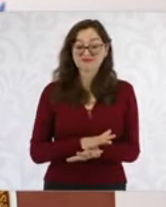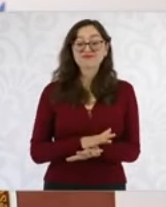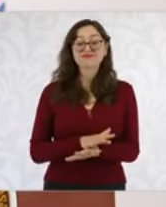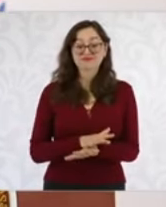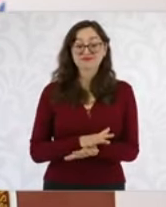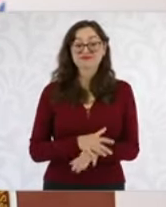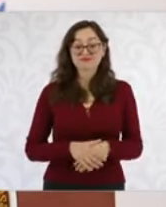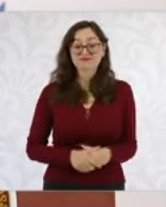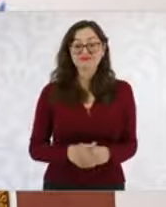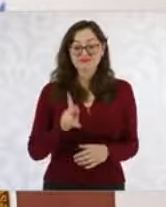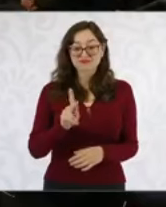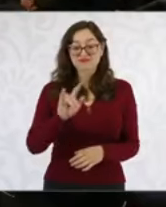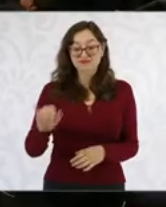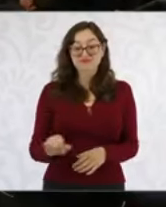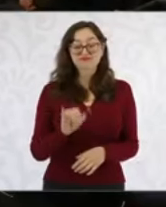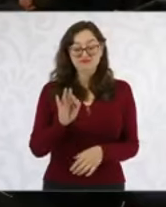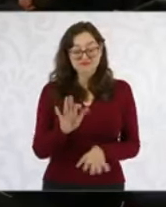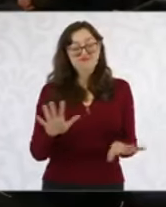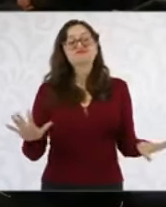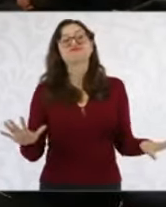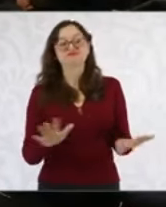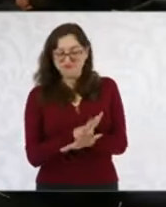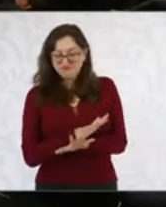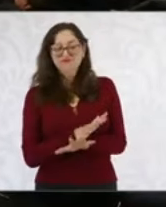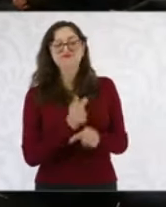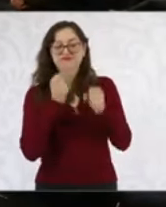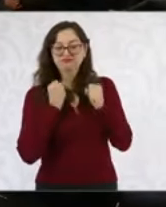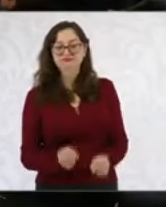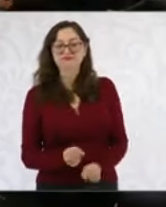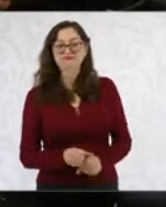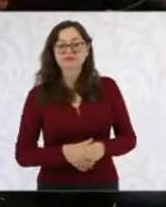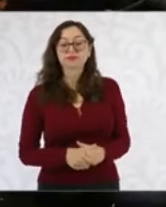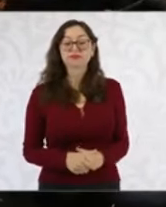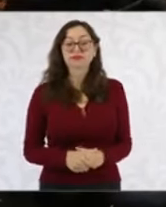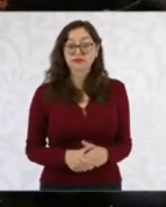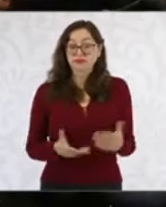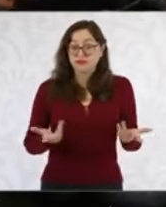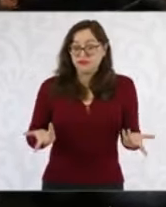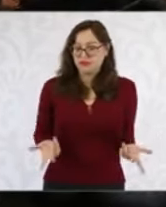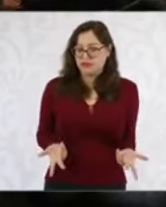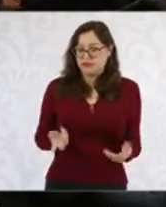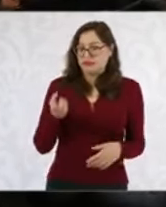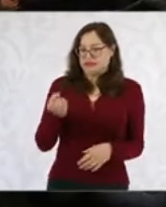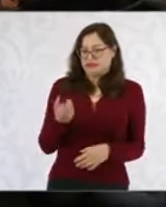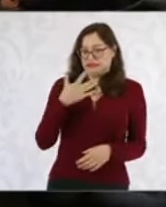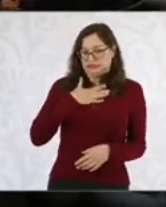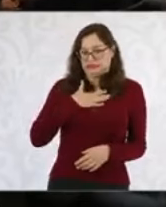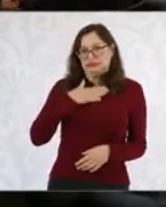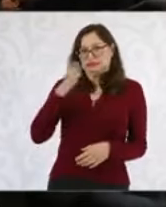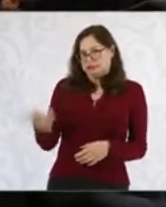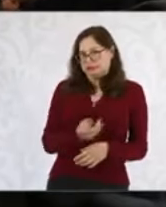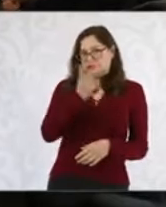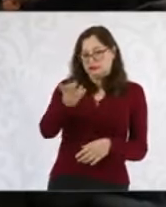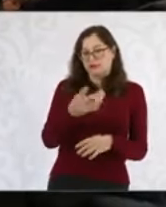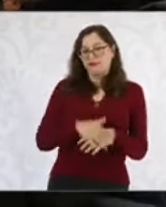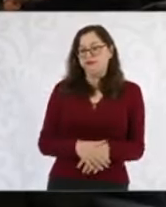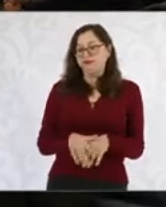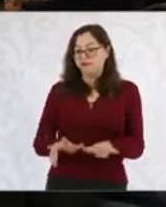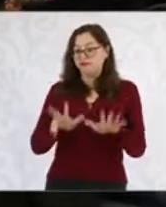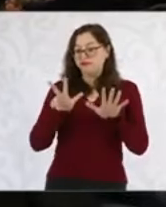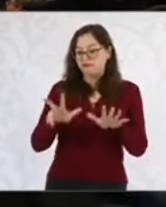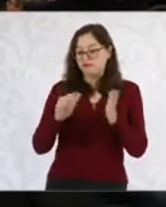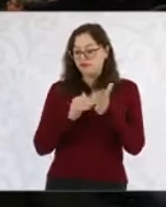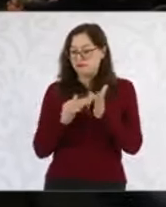Sí, entonces mi pregunta va relacionada con esto. Ya son 18 mil 447 que se han